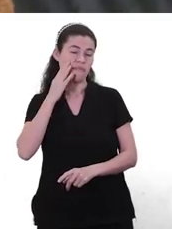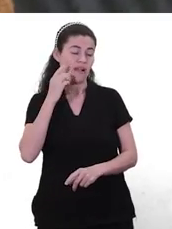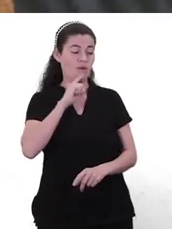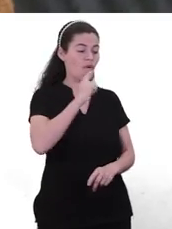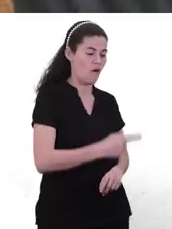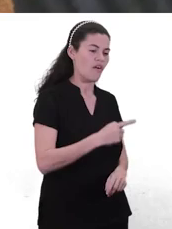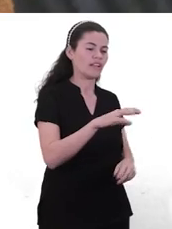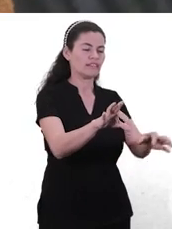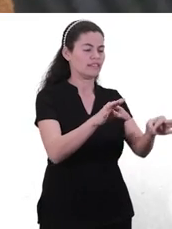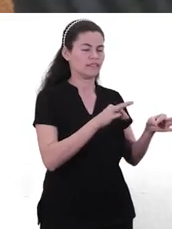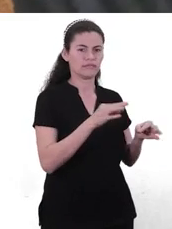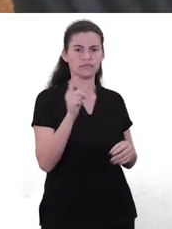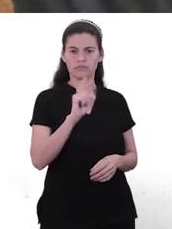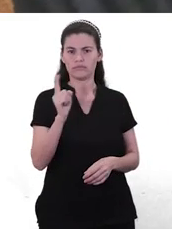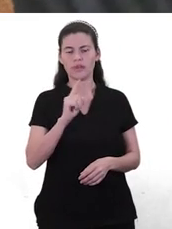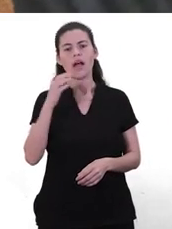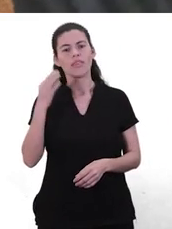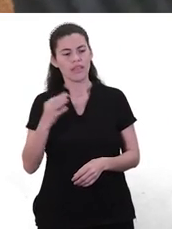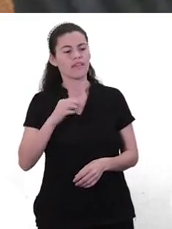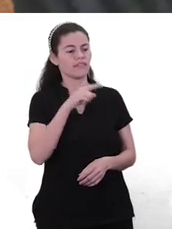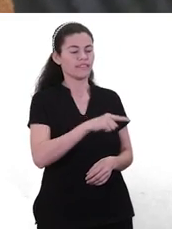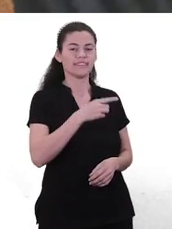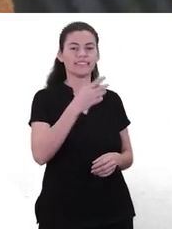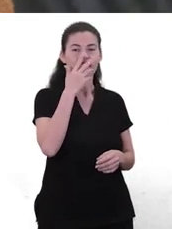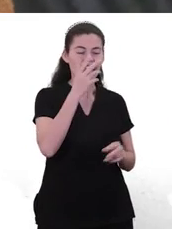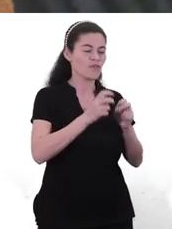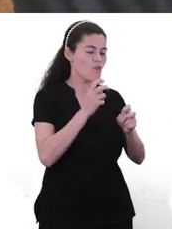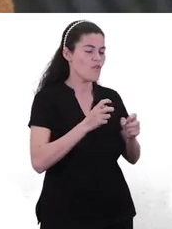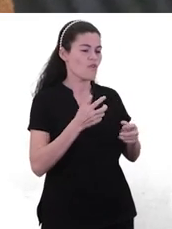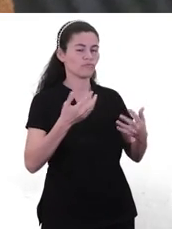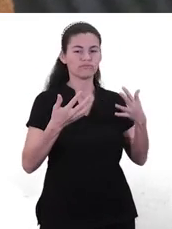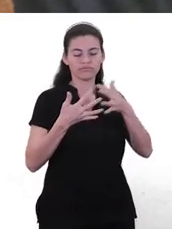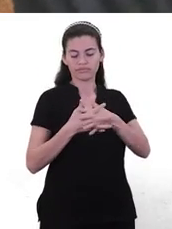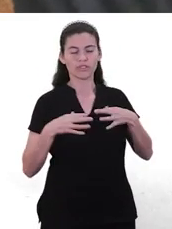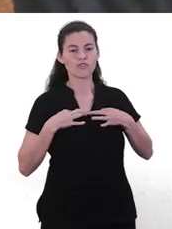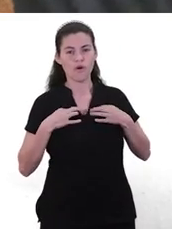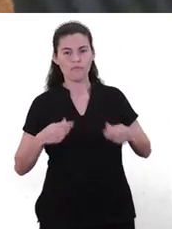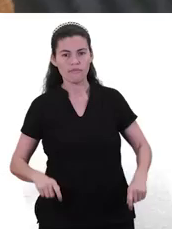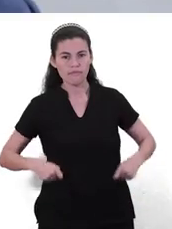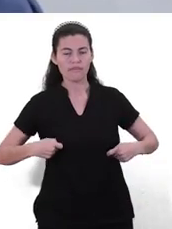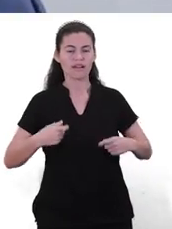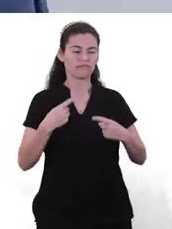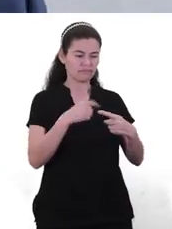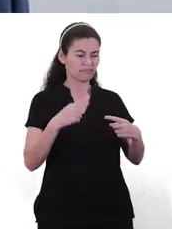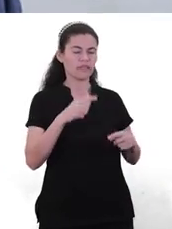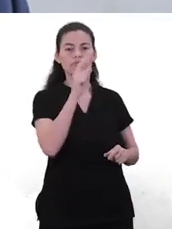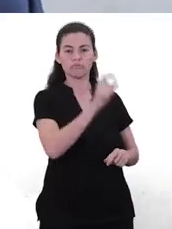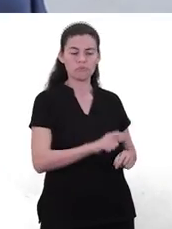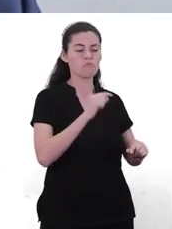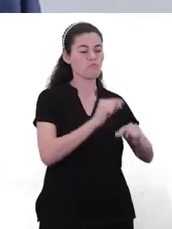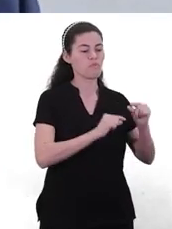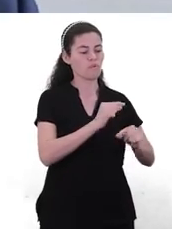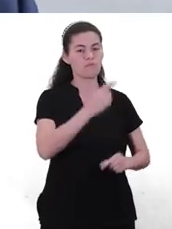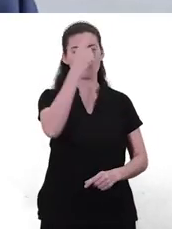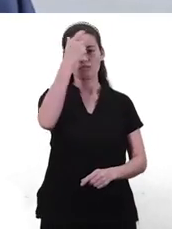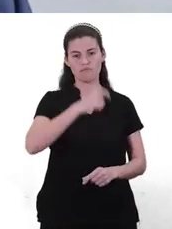sea de esta manera. Y los tienen que pasar por la experiencia de tener su estilo, de combinar, de tomar decisiones. Ahora, ¿cómo hacer también